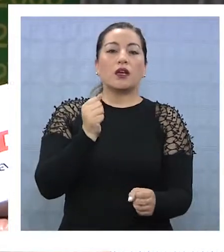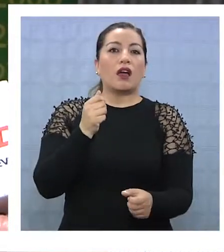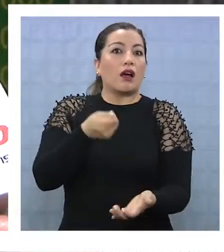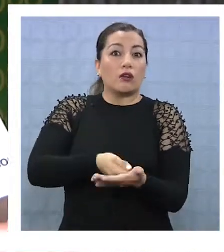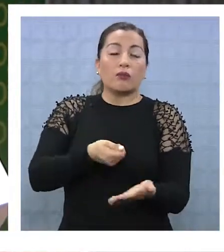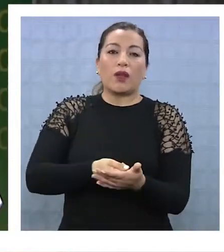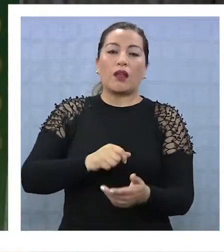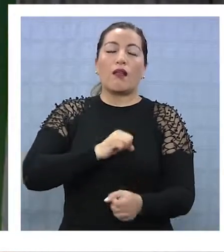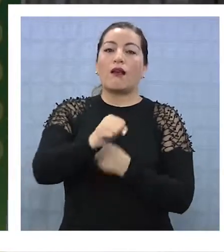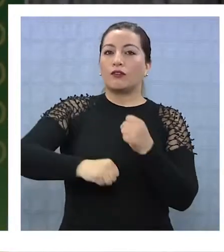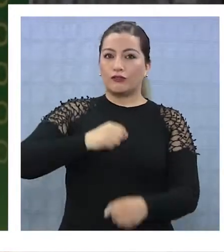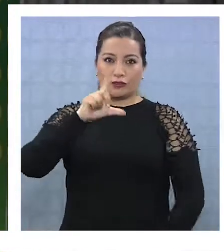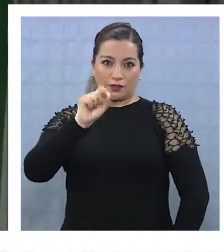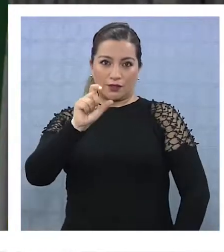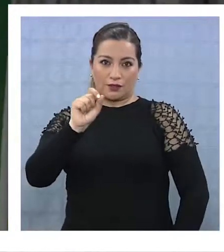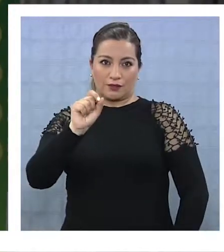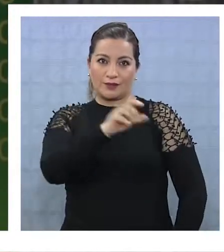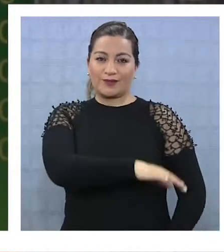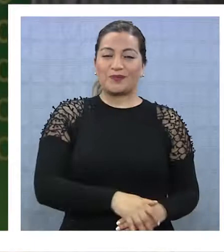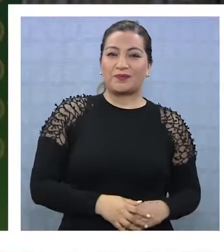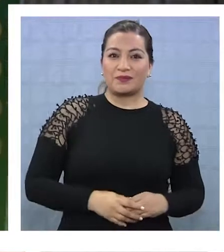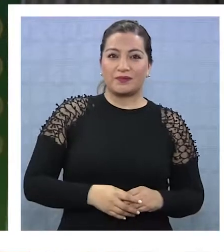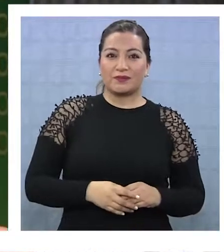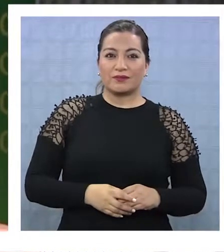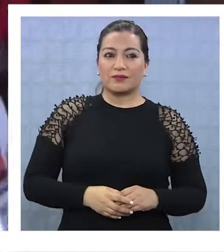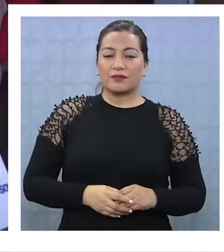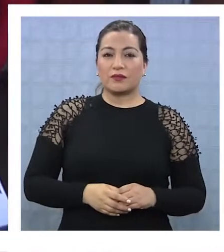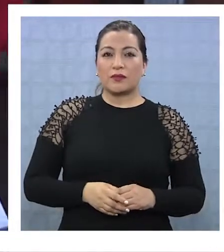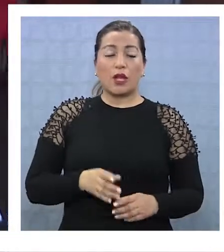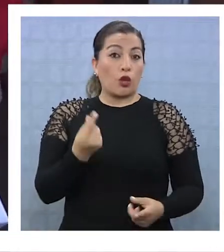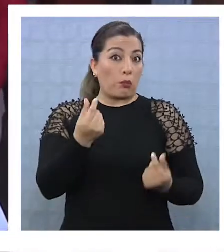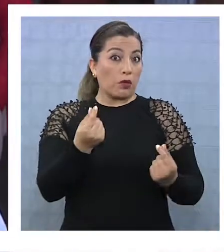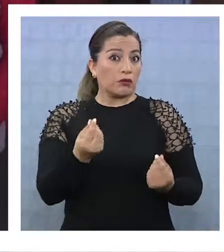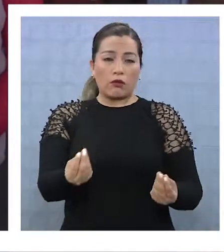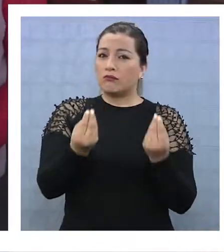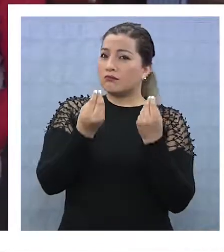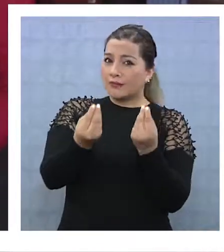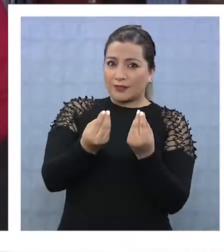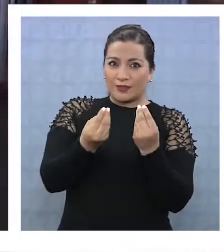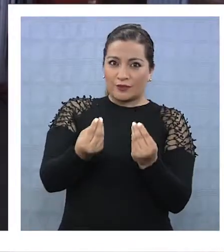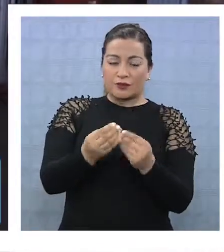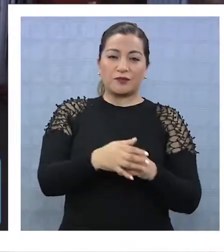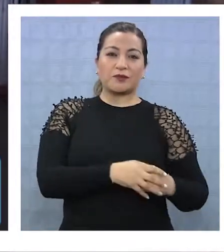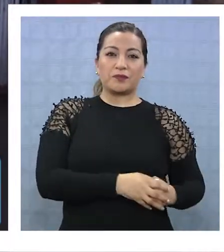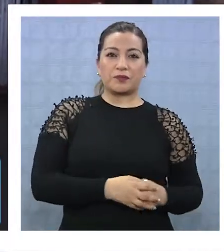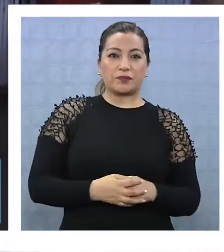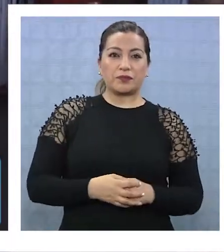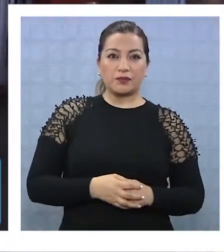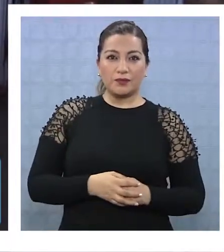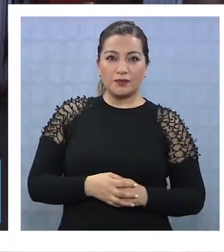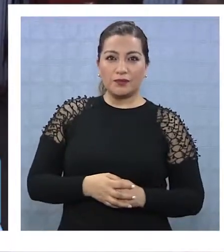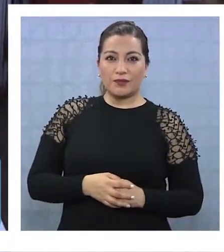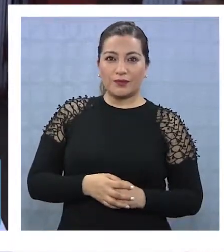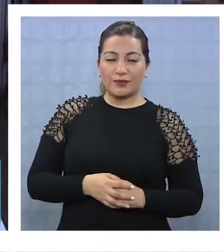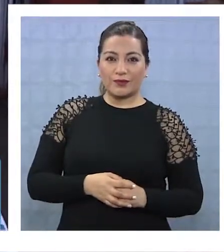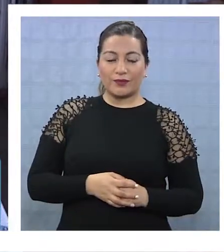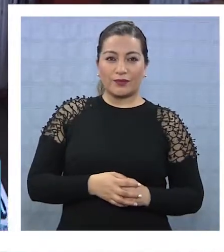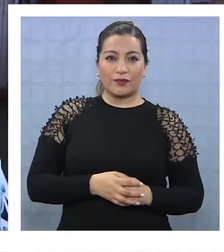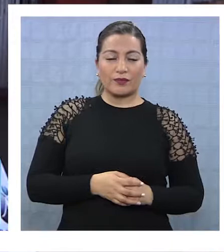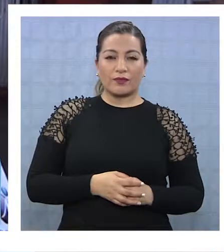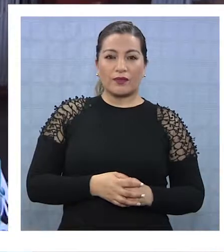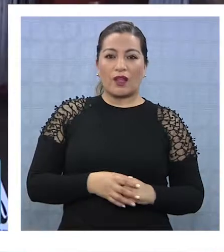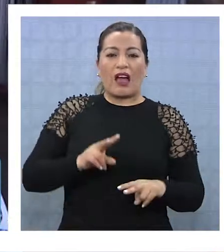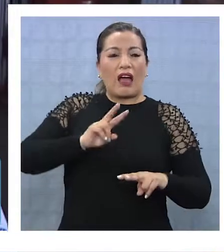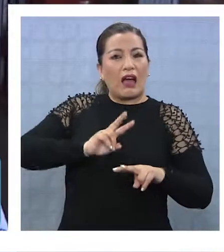empecé a comprar del 70, del año 70. Los precios están buenos, porque, ¿cuánto se llama?